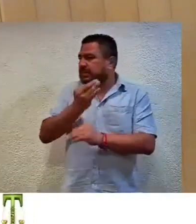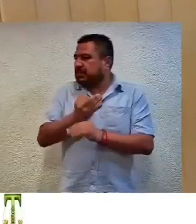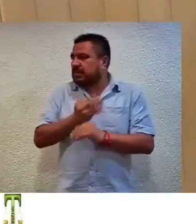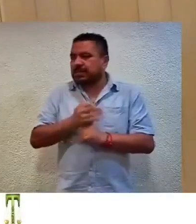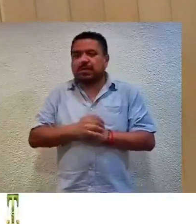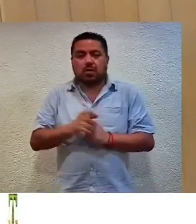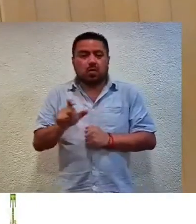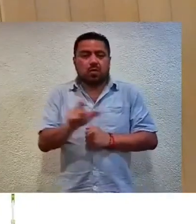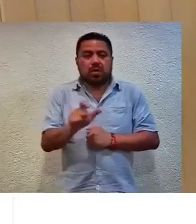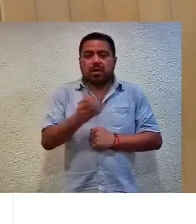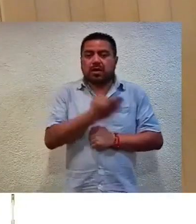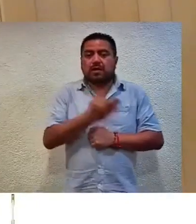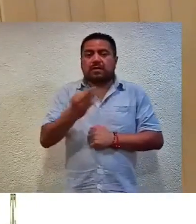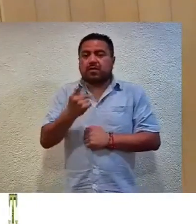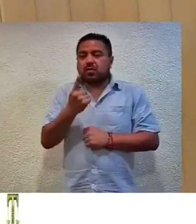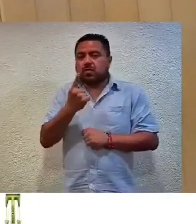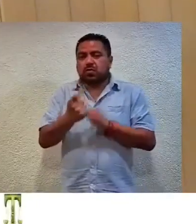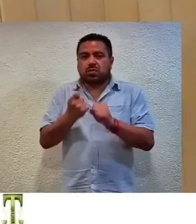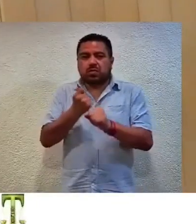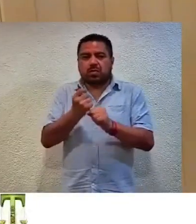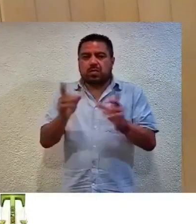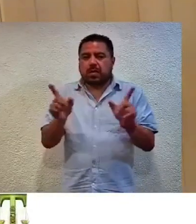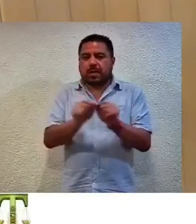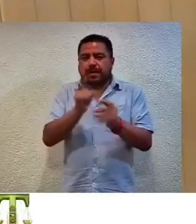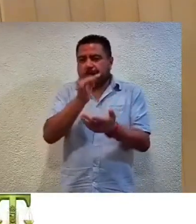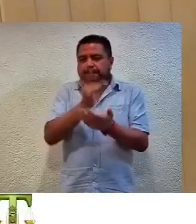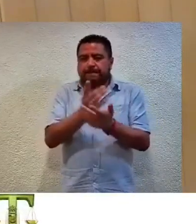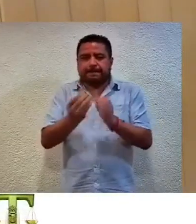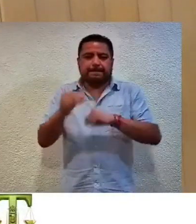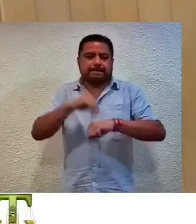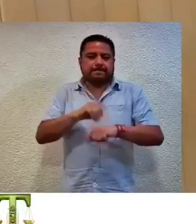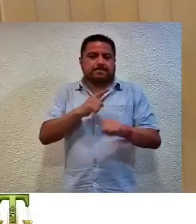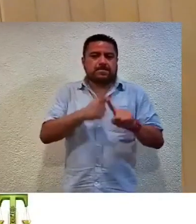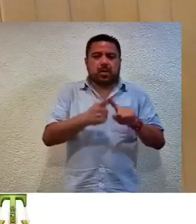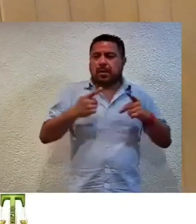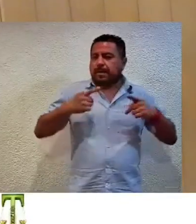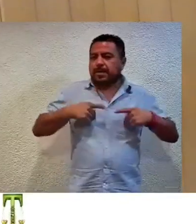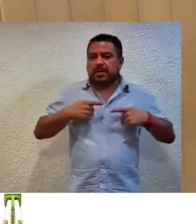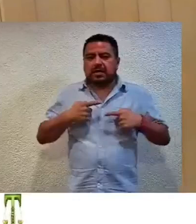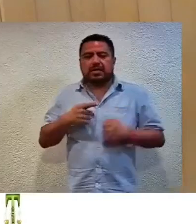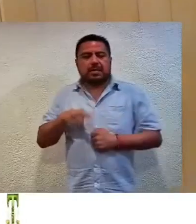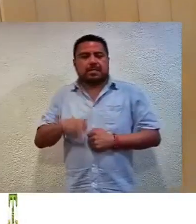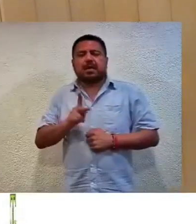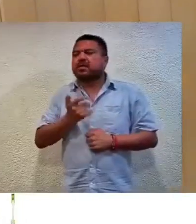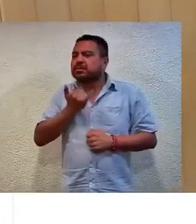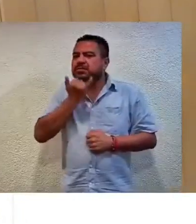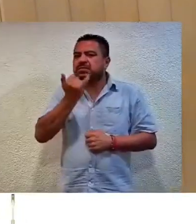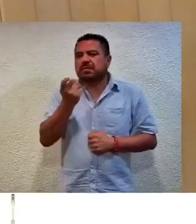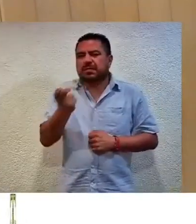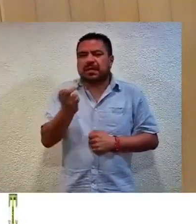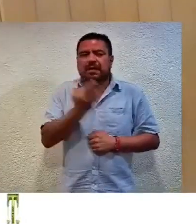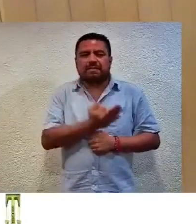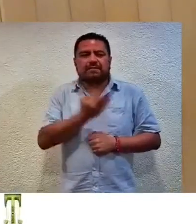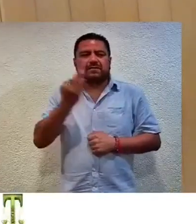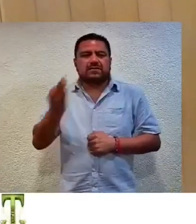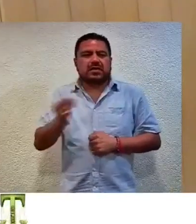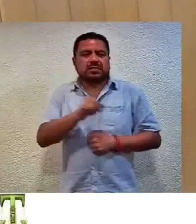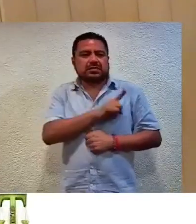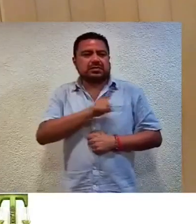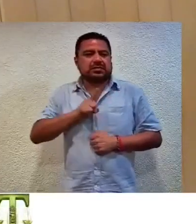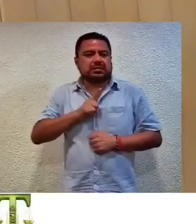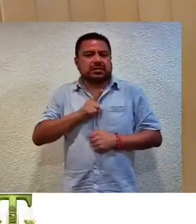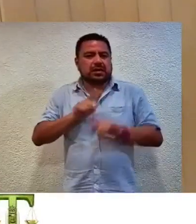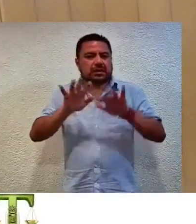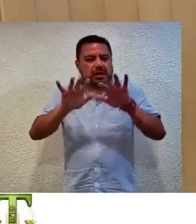cuando el plazo era de un año, aplicando el principio pro persona. Lo incorrecto estriba en que el plazo fue indebidamente